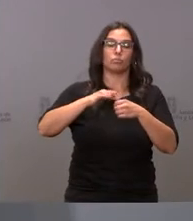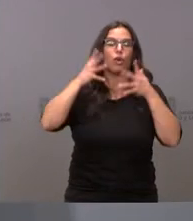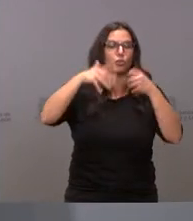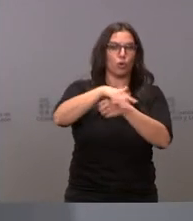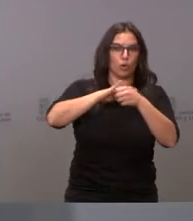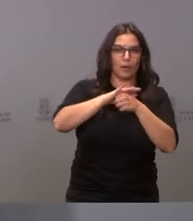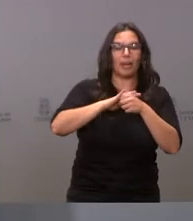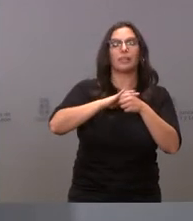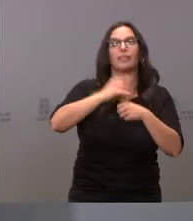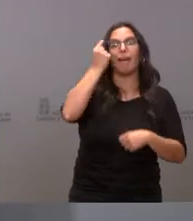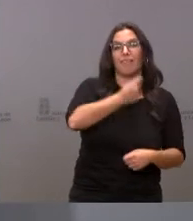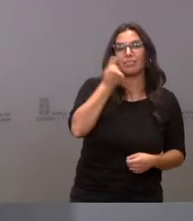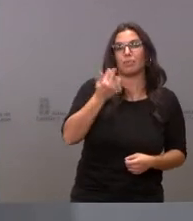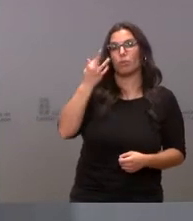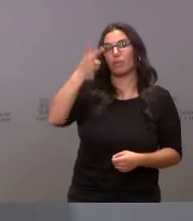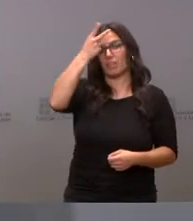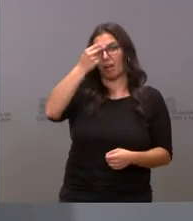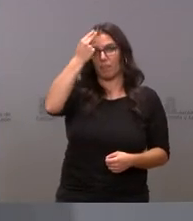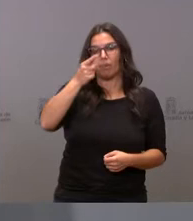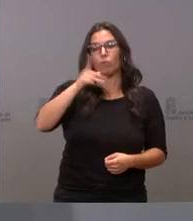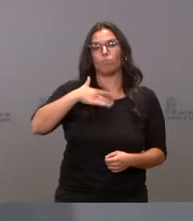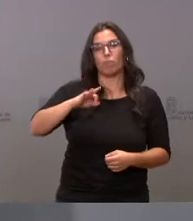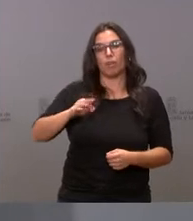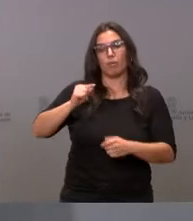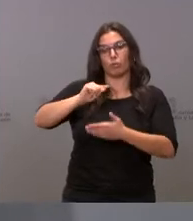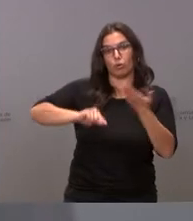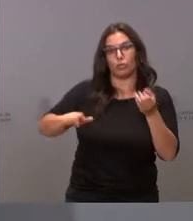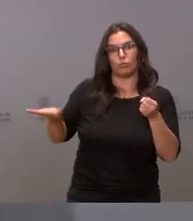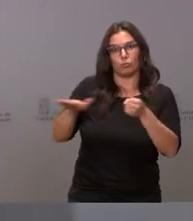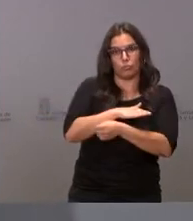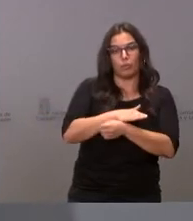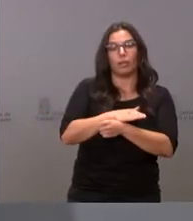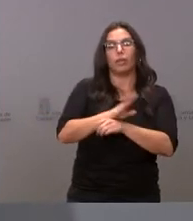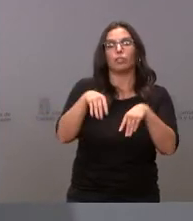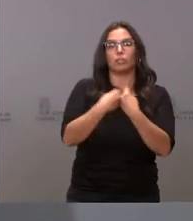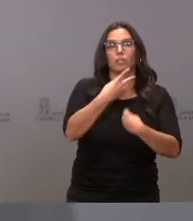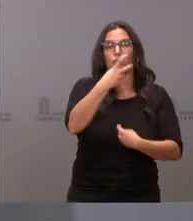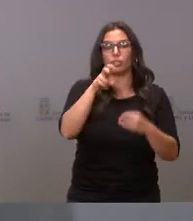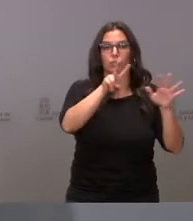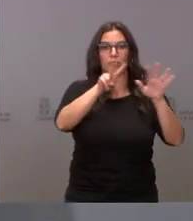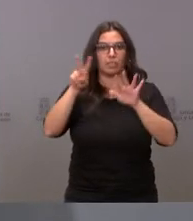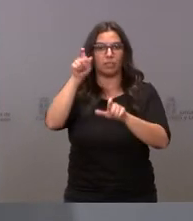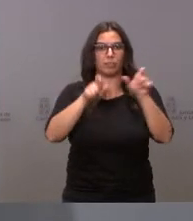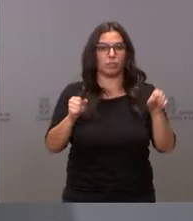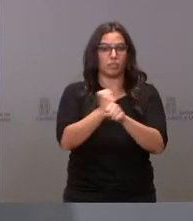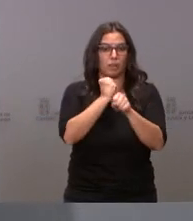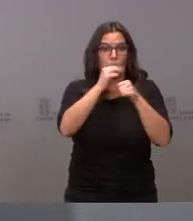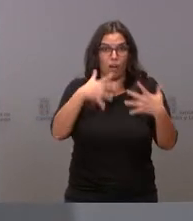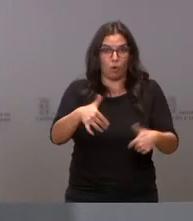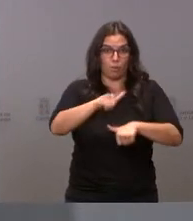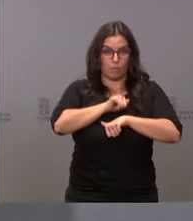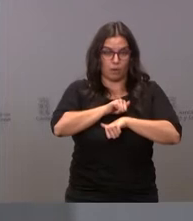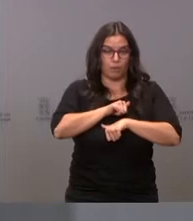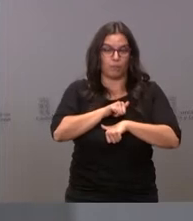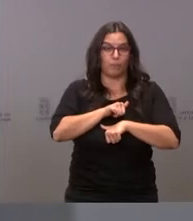complementar los costes derivados de la contratación de un total de 377 trabajadores desempleados en